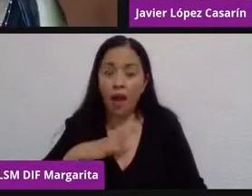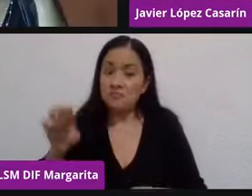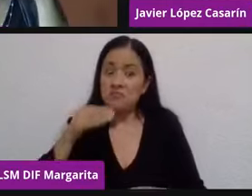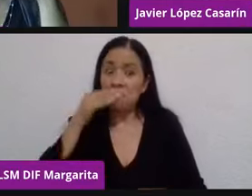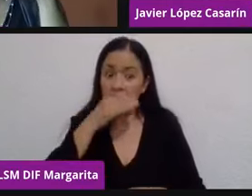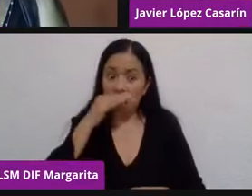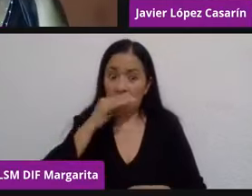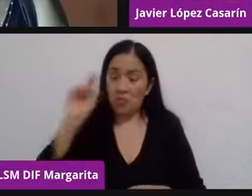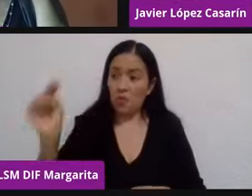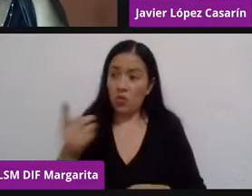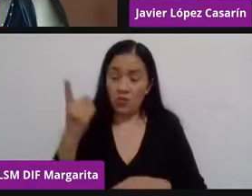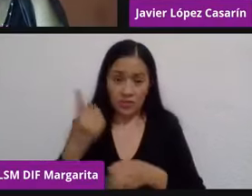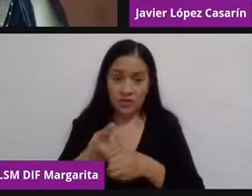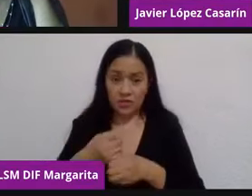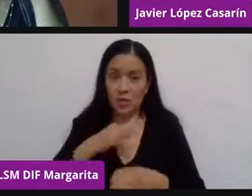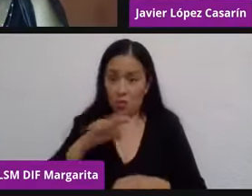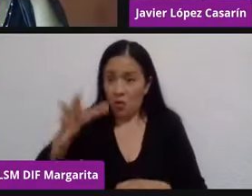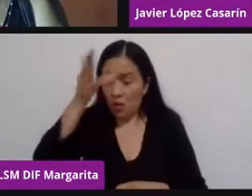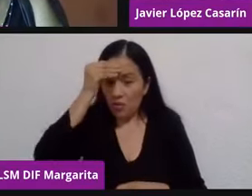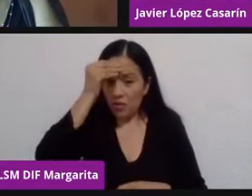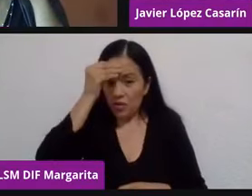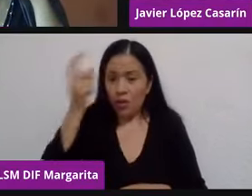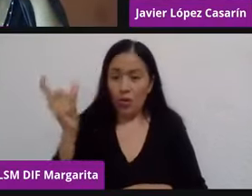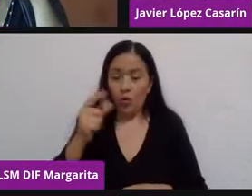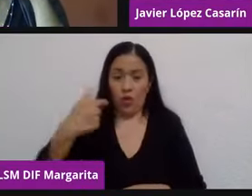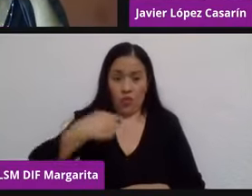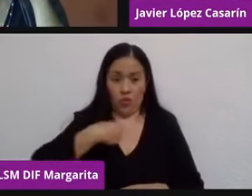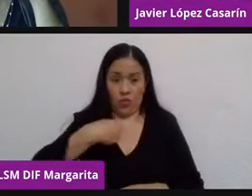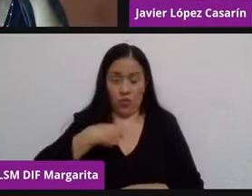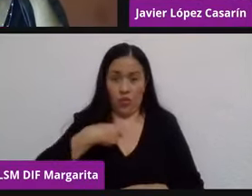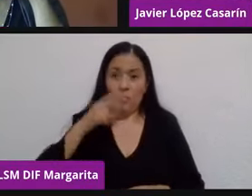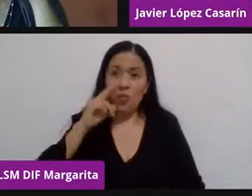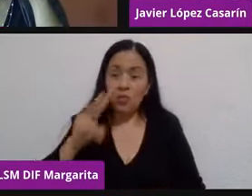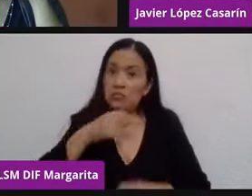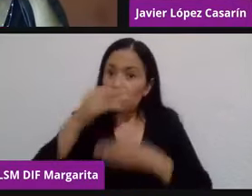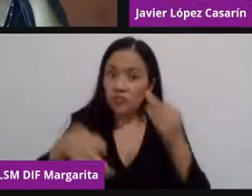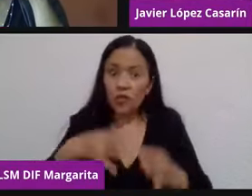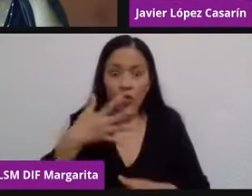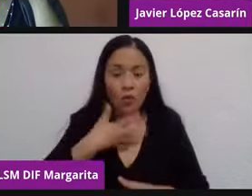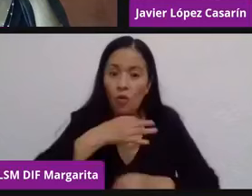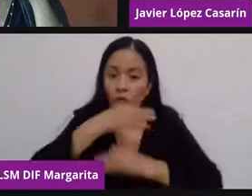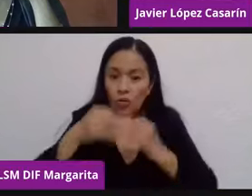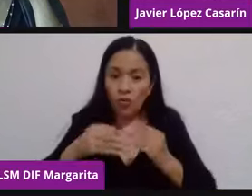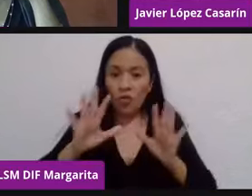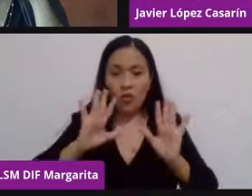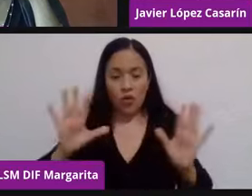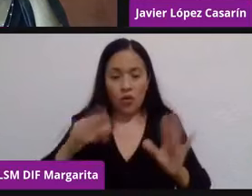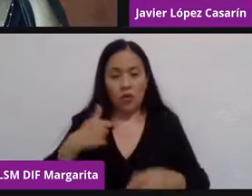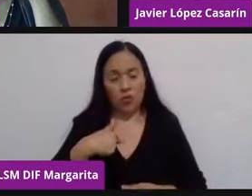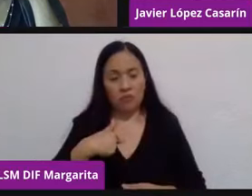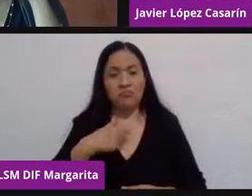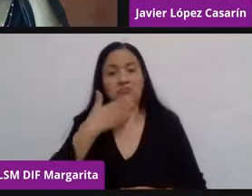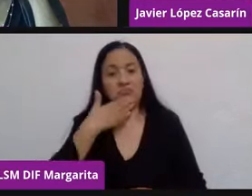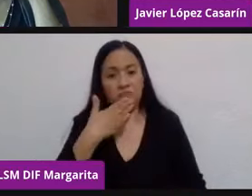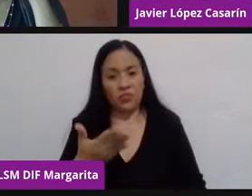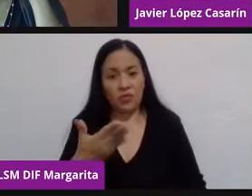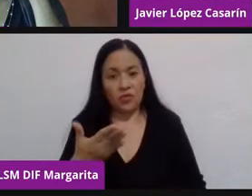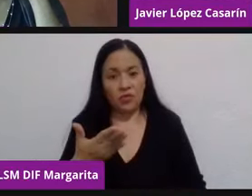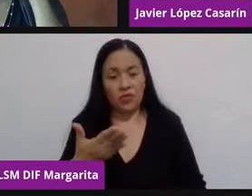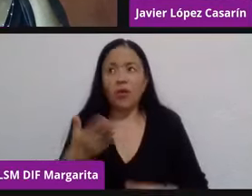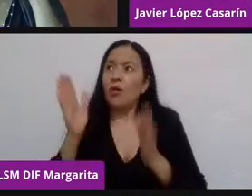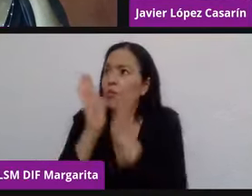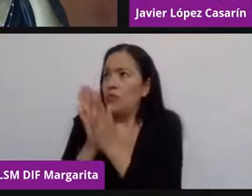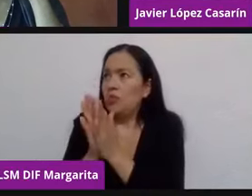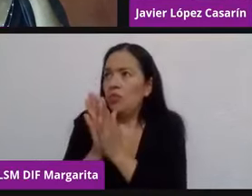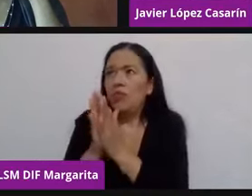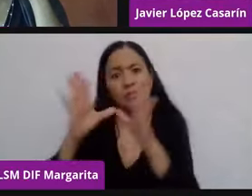me doy cuenta que tengo todo para crecer, pues solamente necesito que me den un acompañamiento para que me digan por